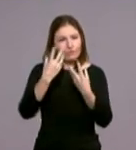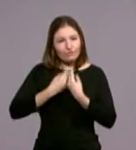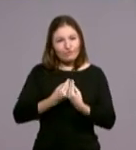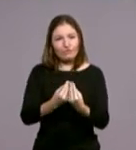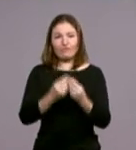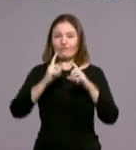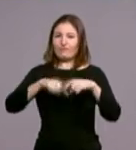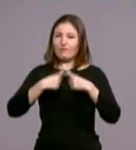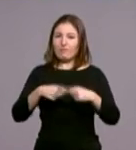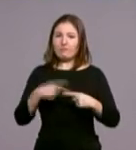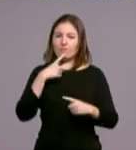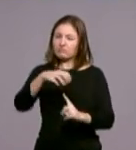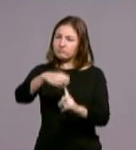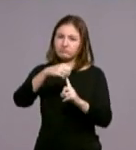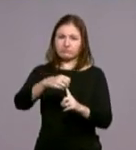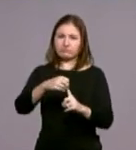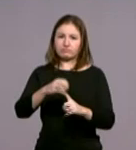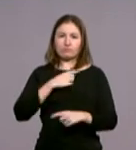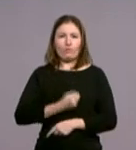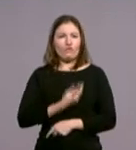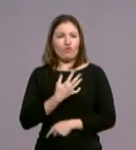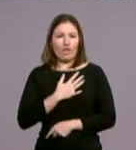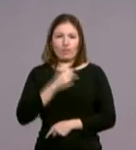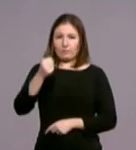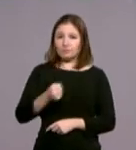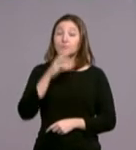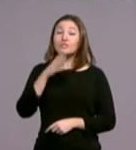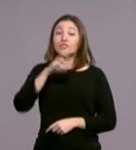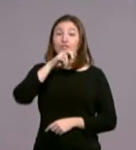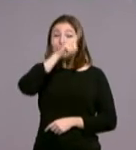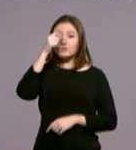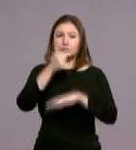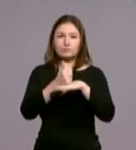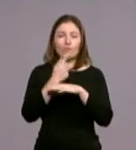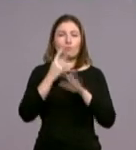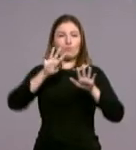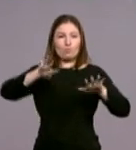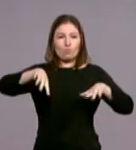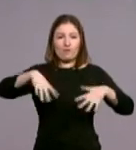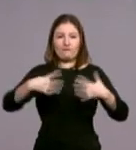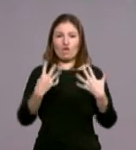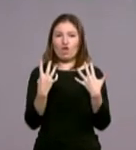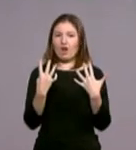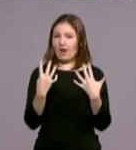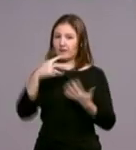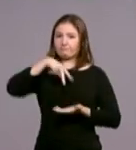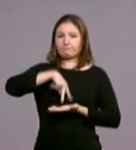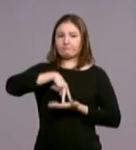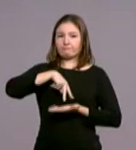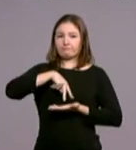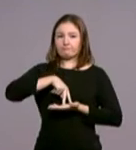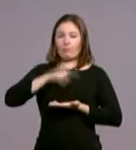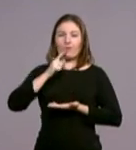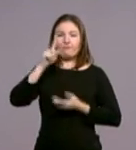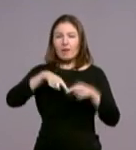está en el corazón de su atención pastoral. Por eso nuestro pastor don Carlos va a estar nueve horas de pie bendiciendo familia por